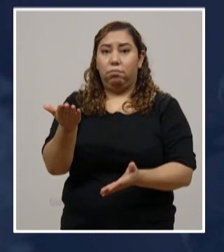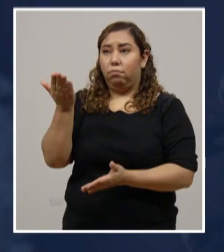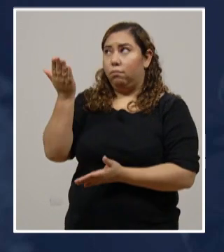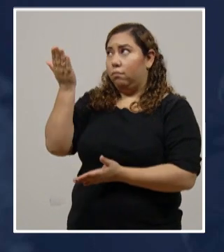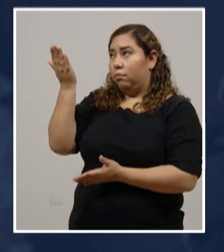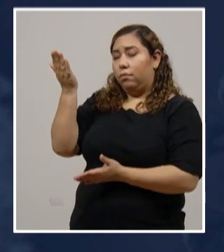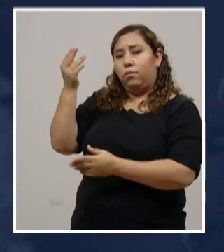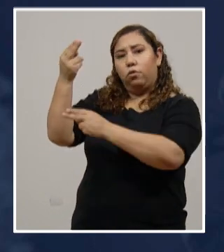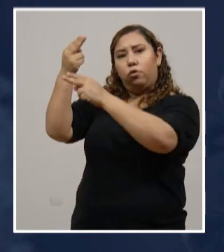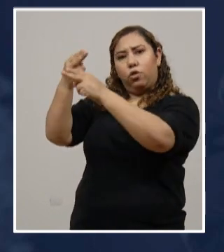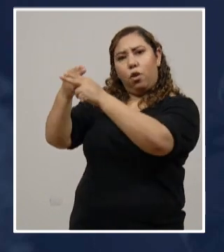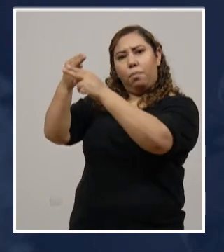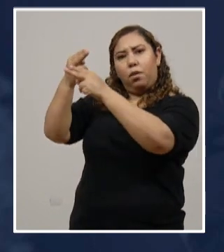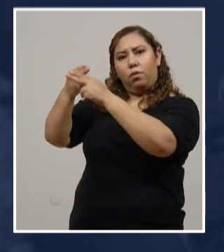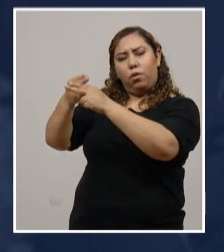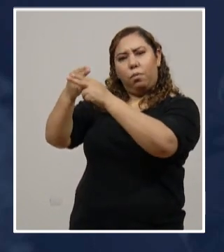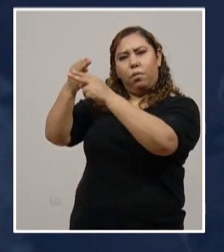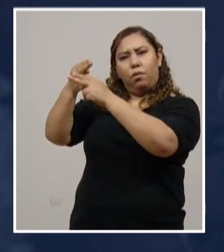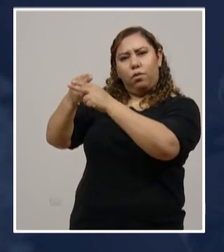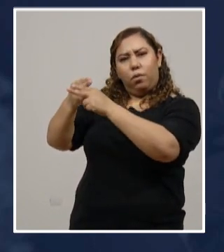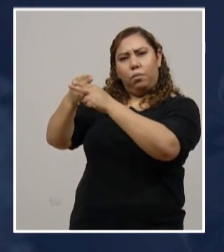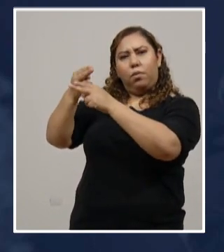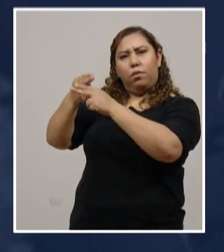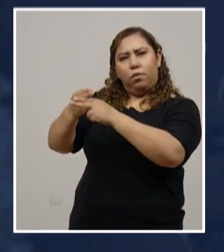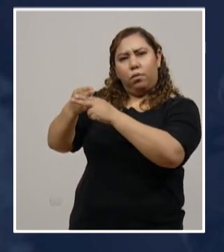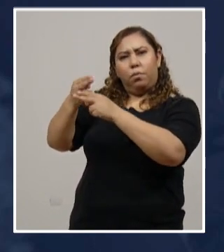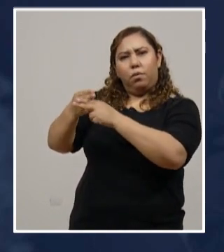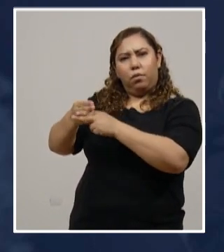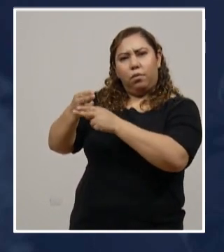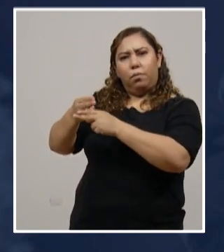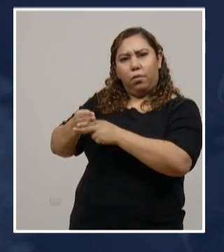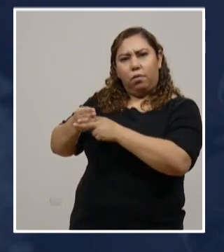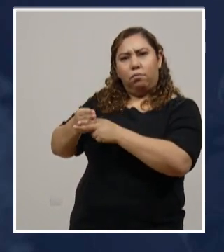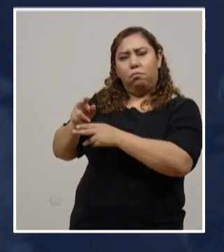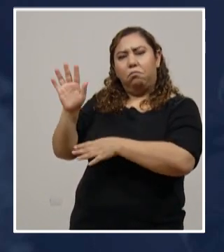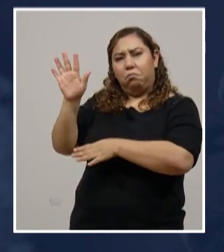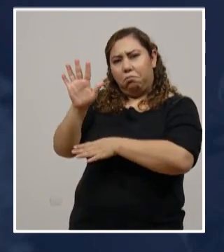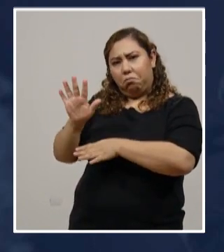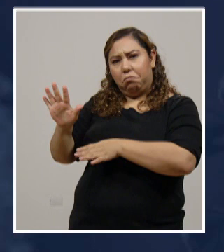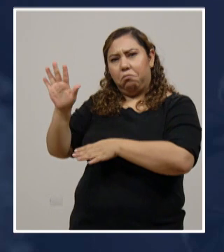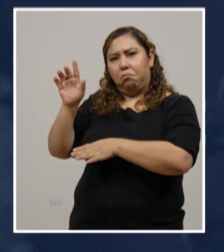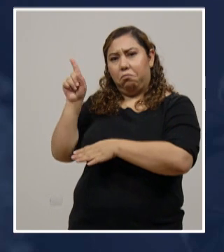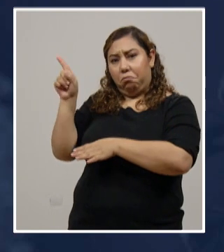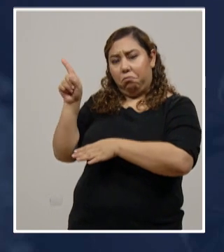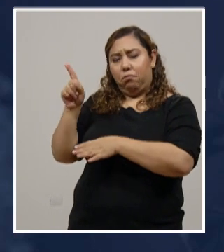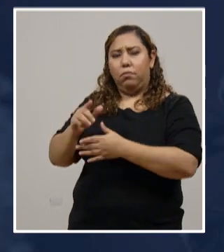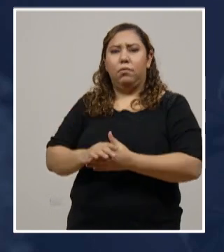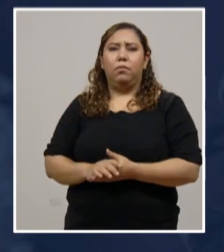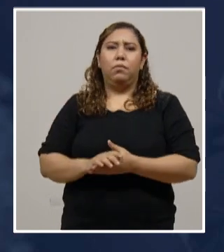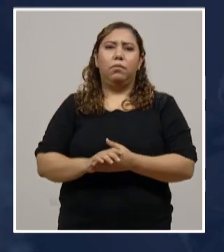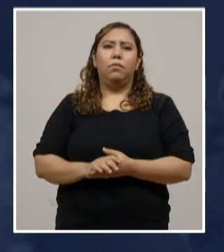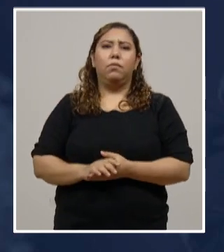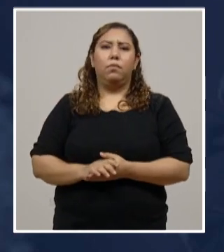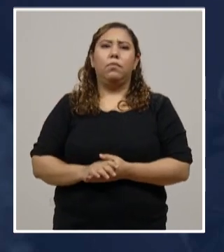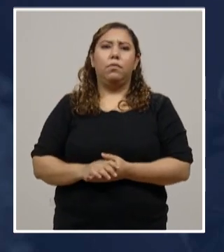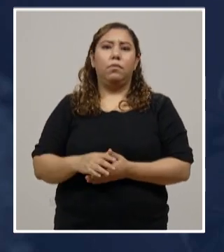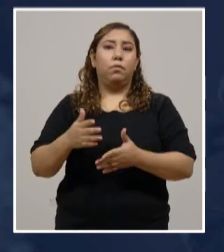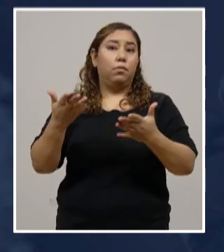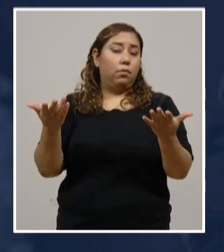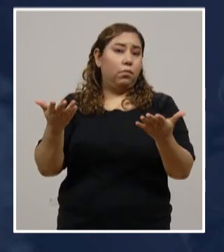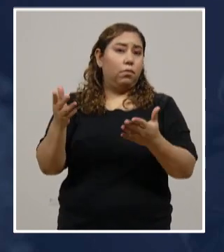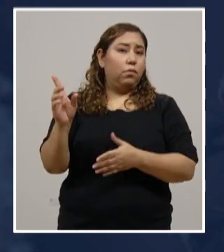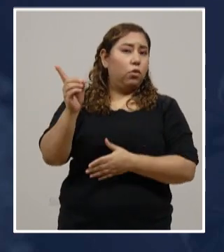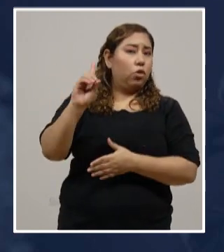el Reparto, Los Pinos, El Sitio, Ojo de Agua, La Laguna, Canadá, San Francisco y la colonia Malalaja, y los